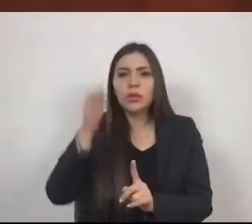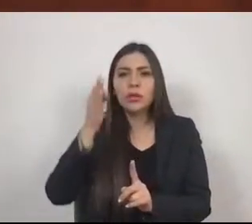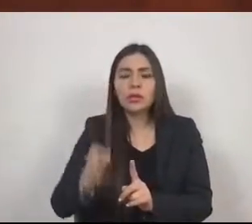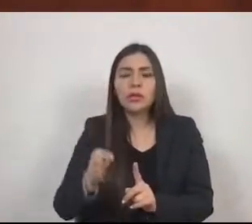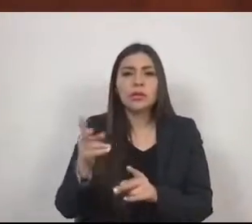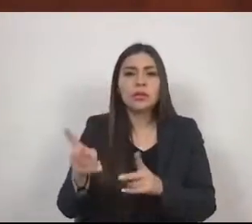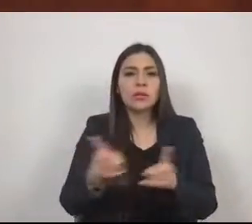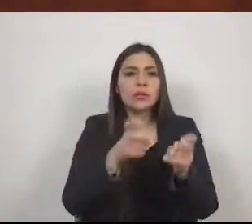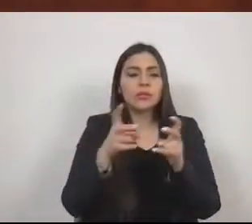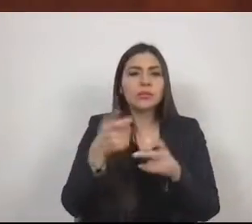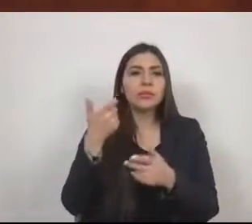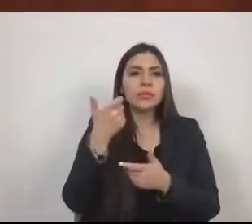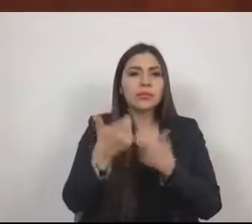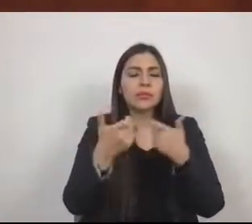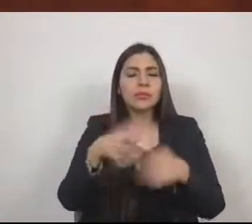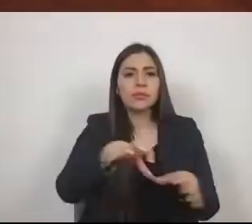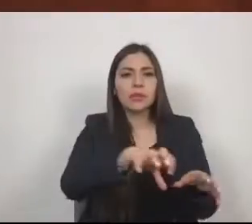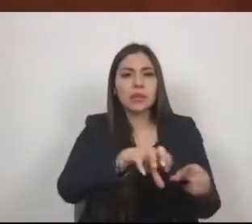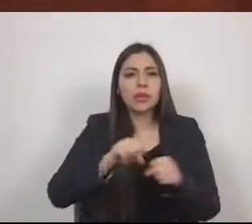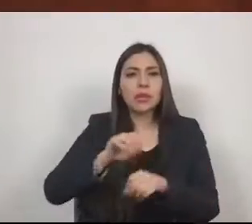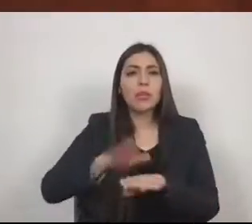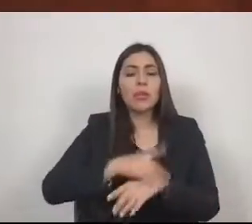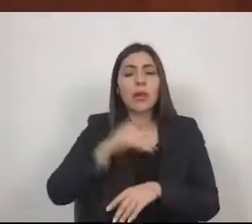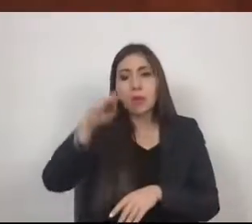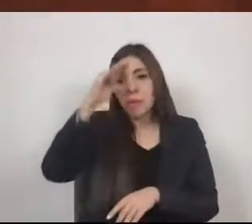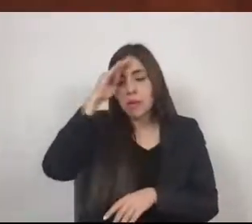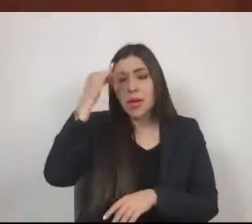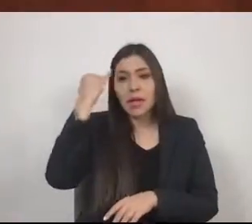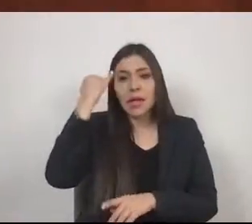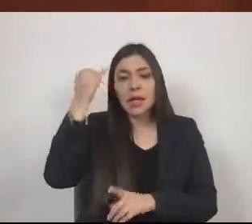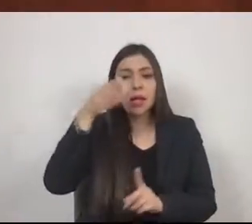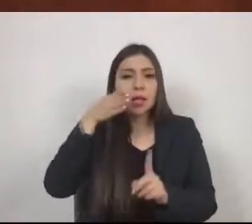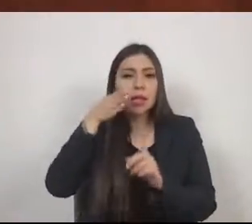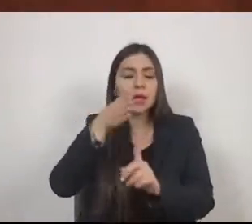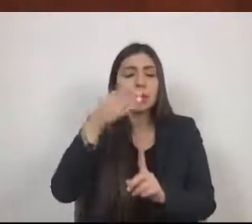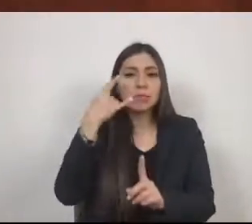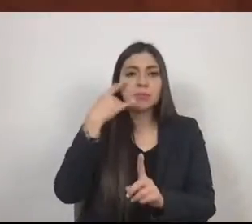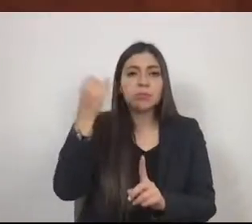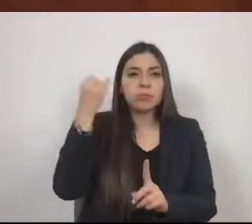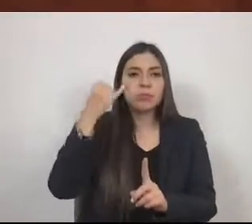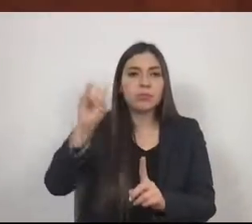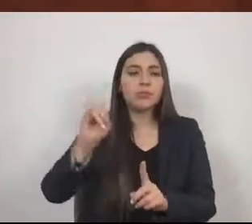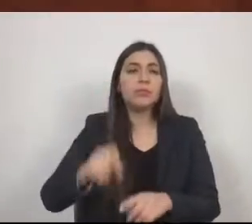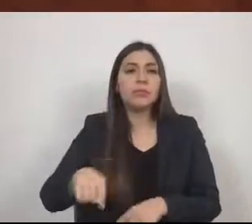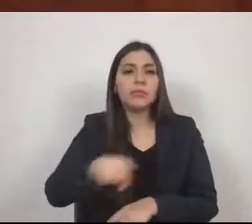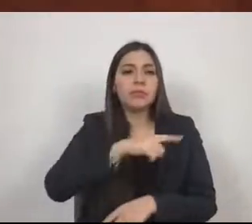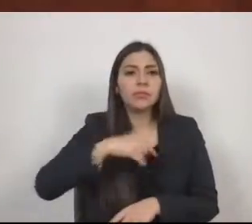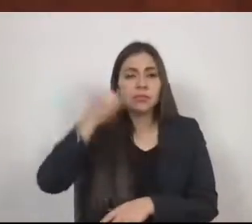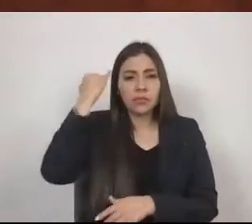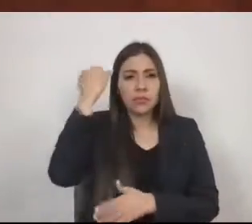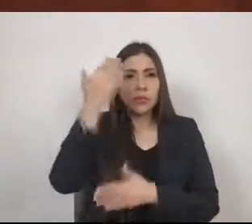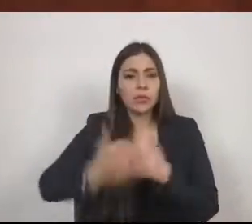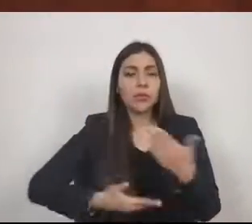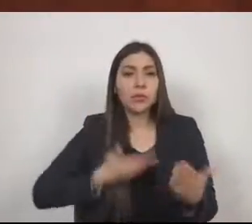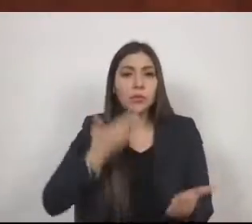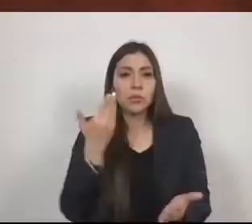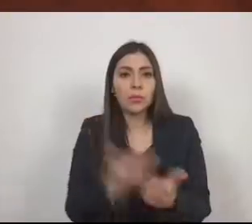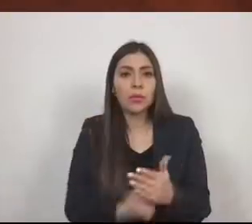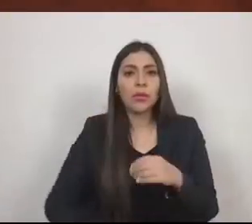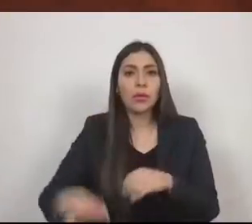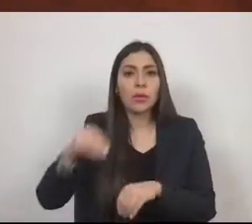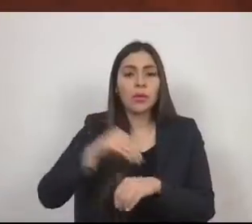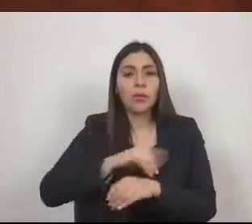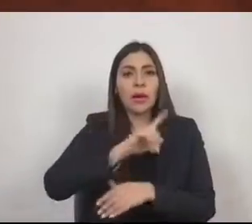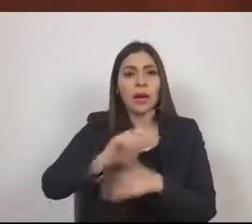parte de una idea centralizada y obsoleta. Proponemos la creación de una ley de fondo